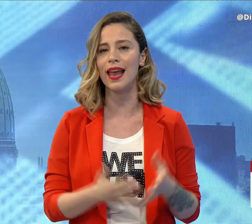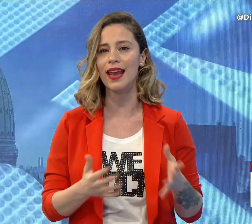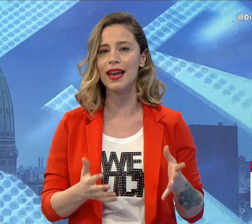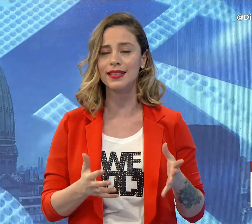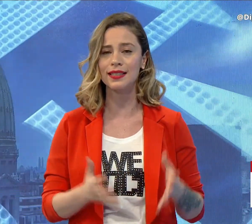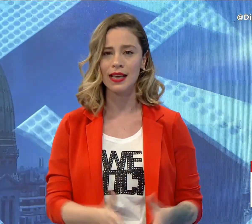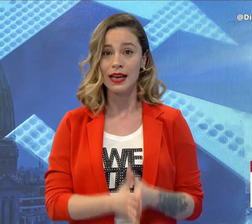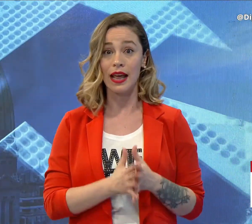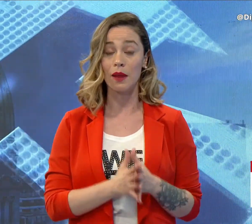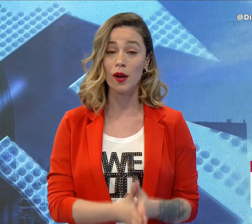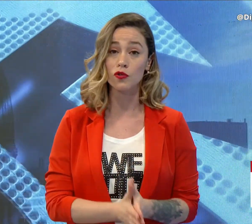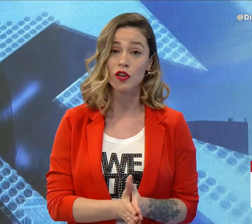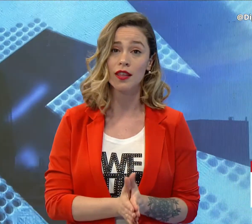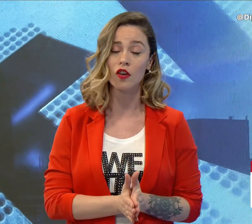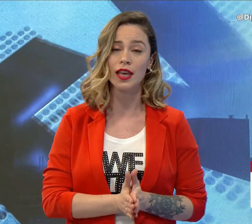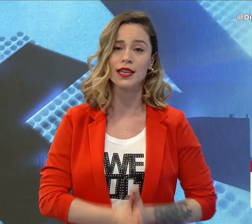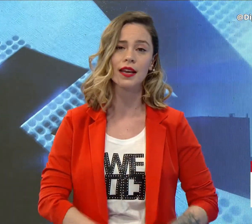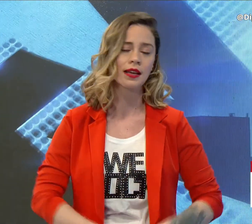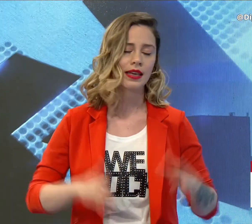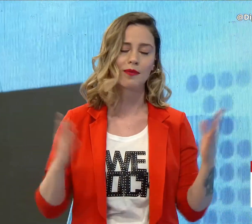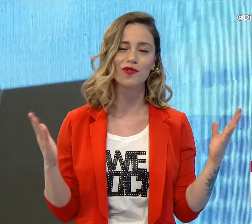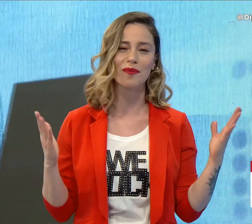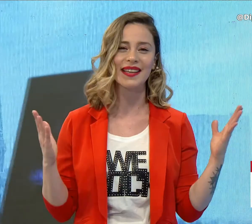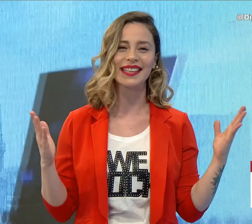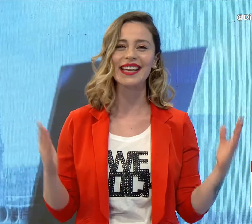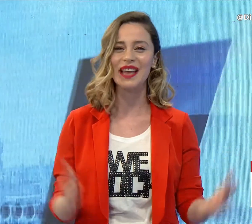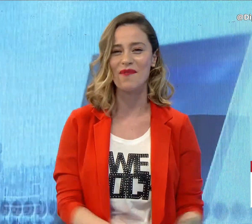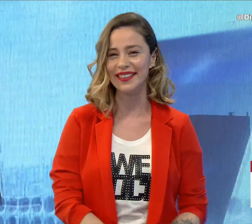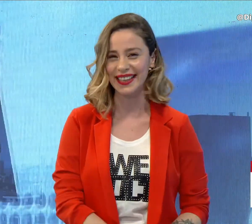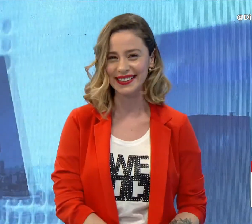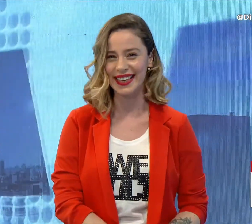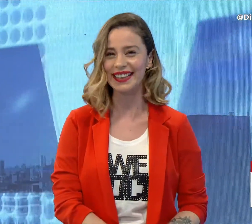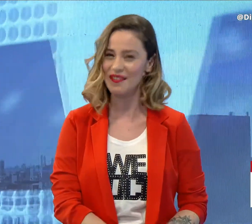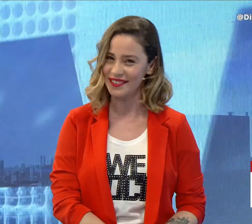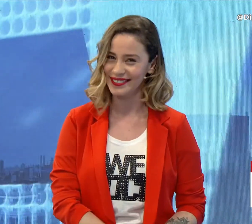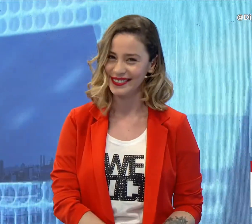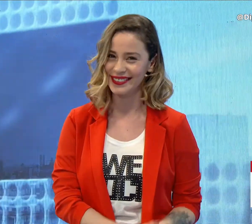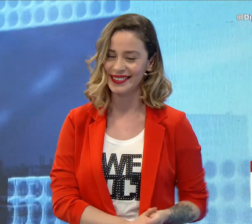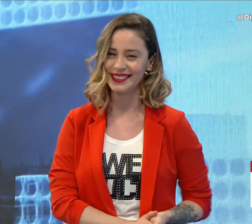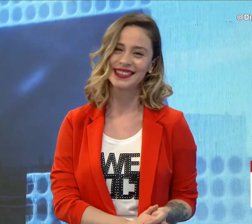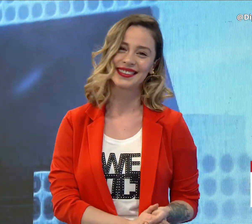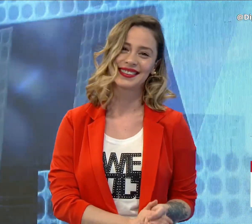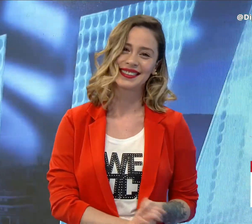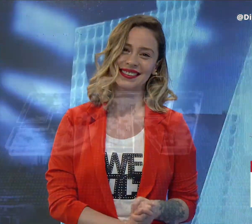Méndez el análisis las repercusiones de lo de ayer y mucho más gracias por estar hasta luego